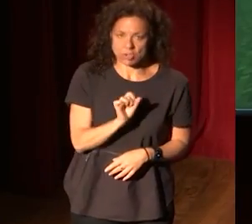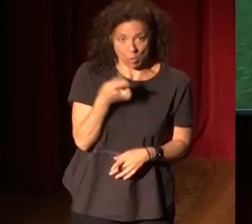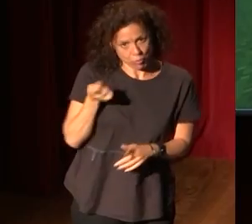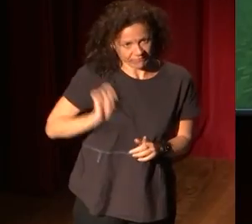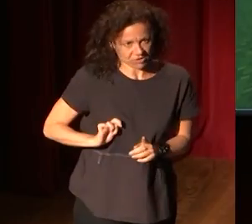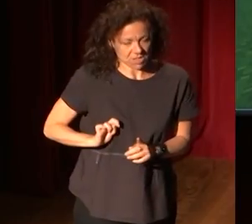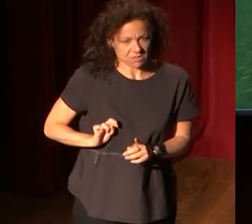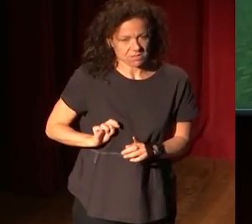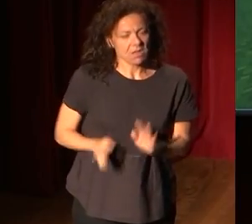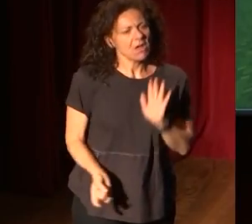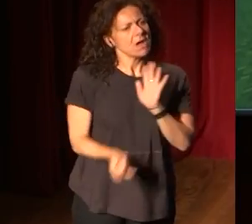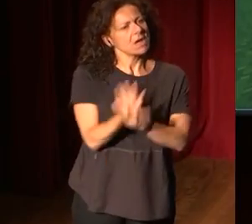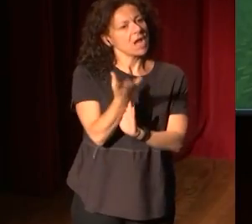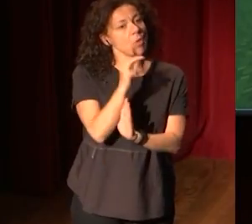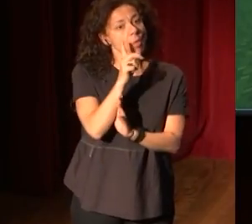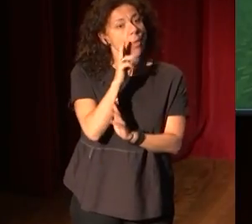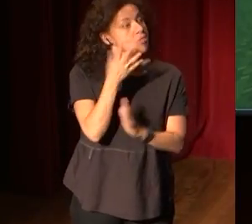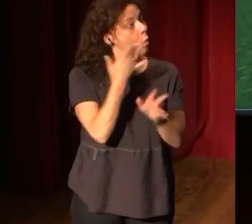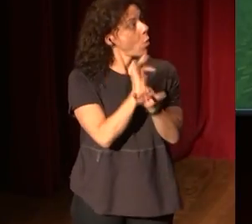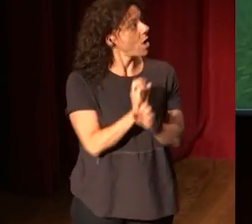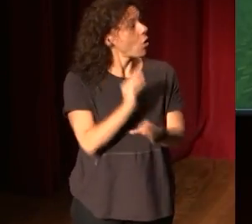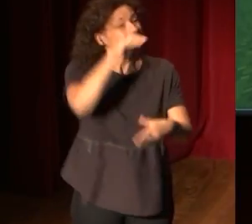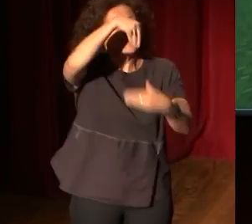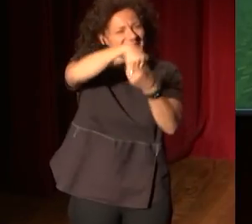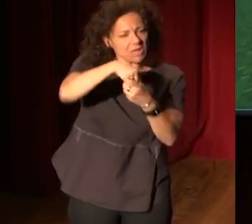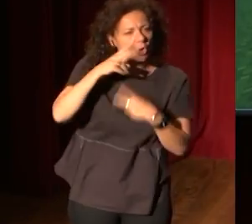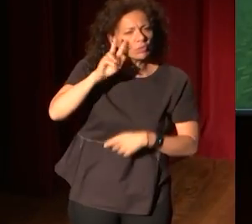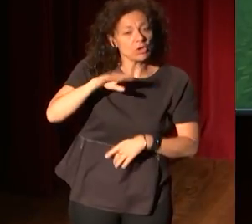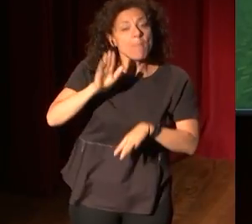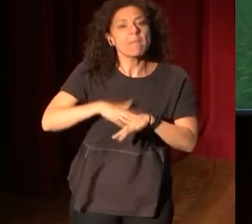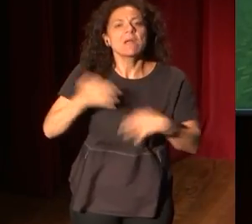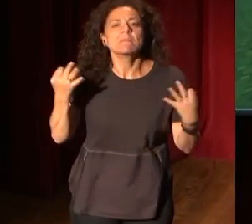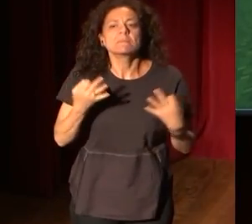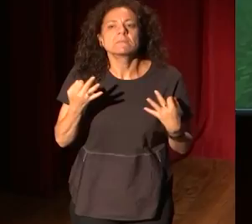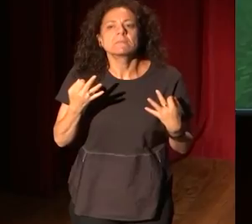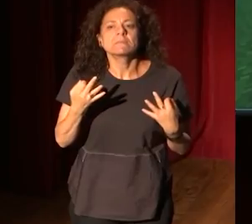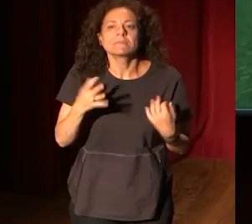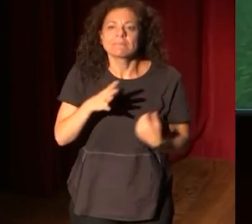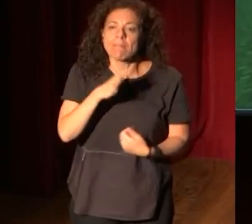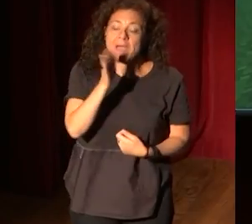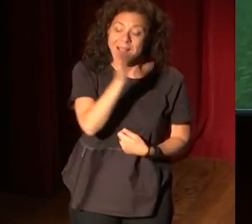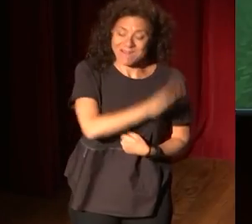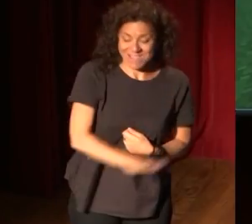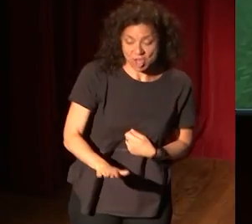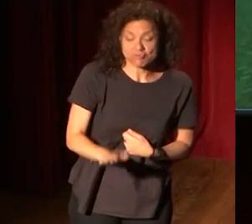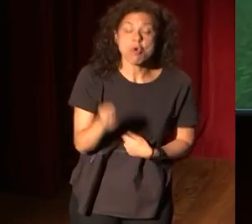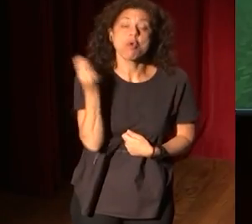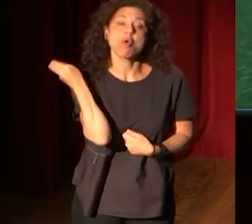Hicieron un Minecraft dentro del museo, un Minecraft para que los niños, los jóvenes,